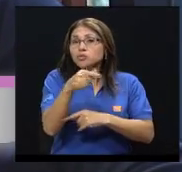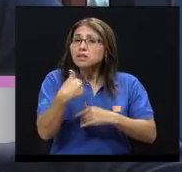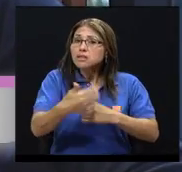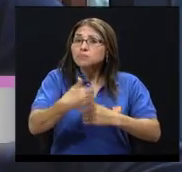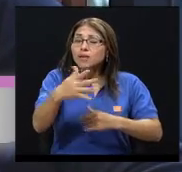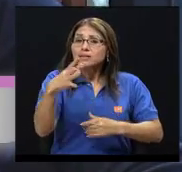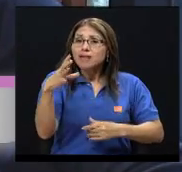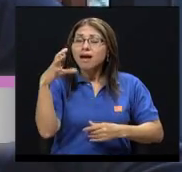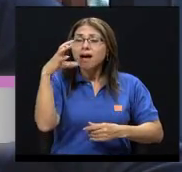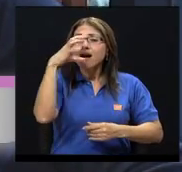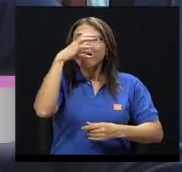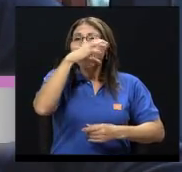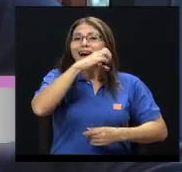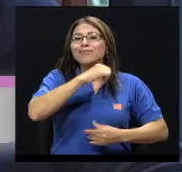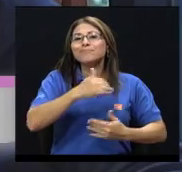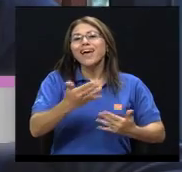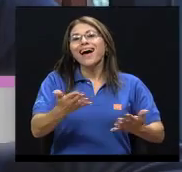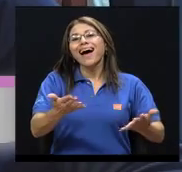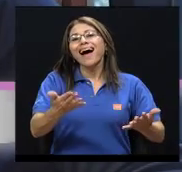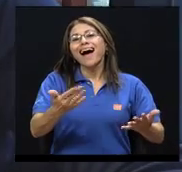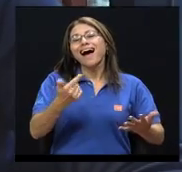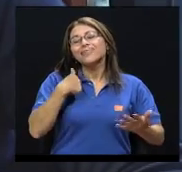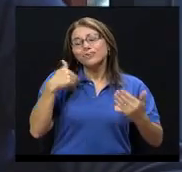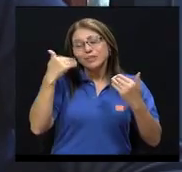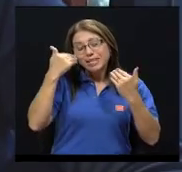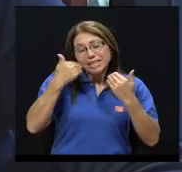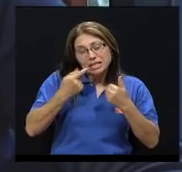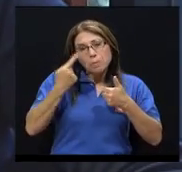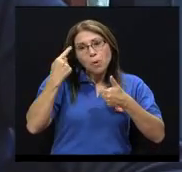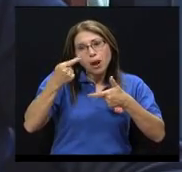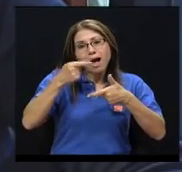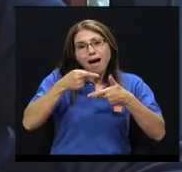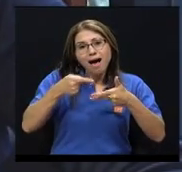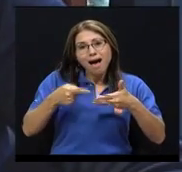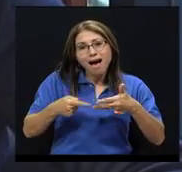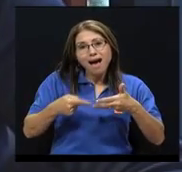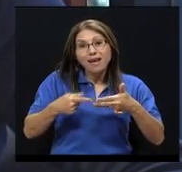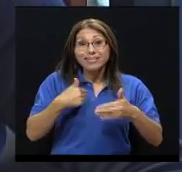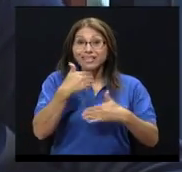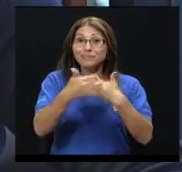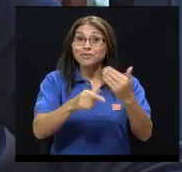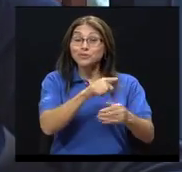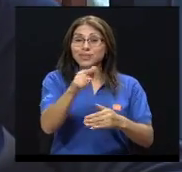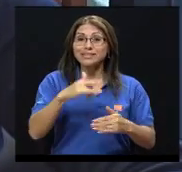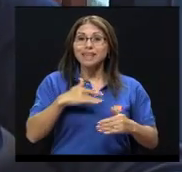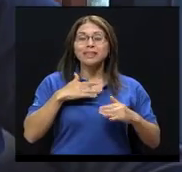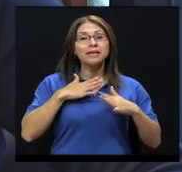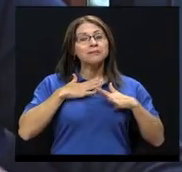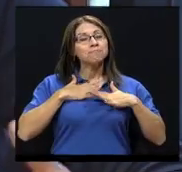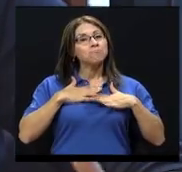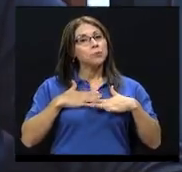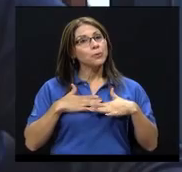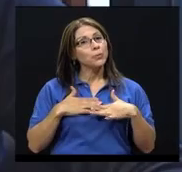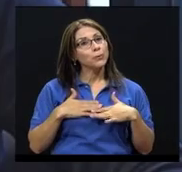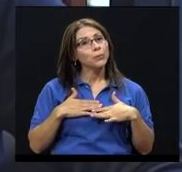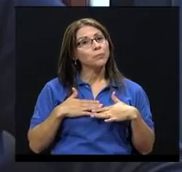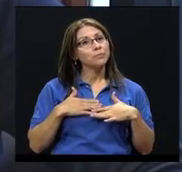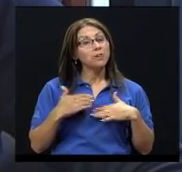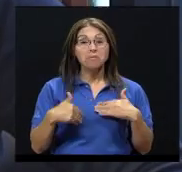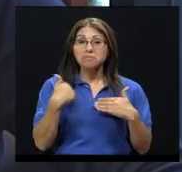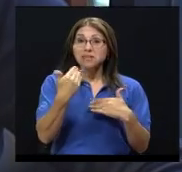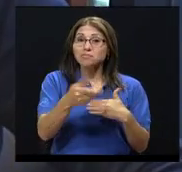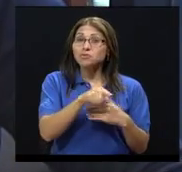capte, ah, es tal cosa y de repente usted siente un alivio y de repente usted llega a